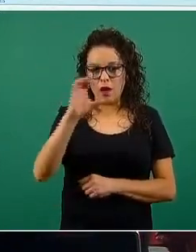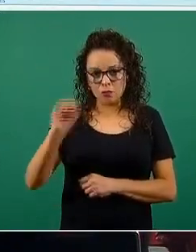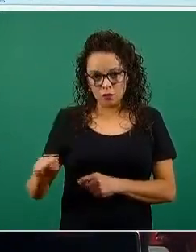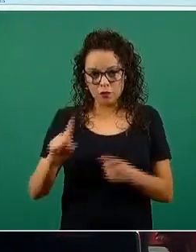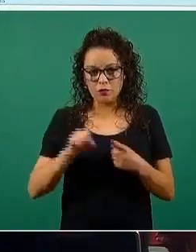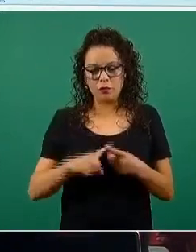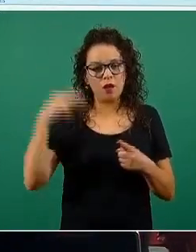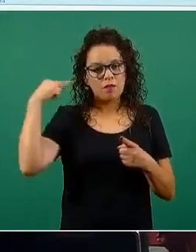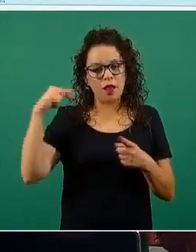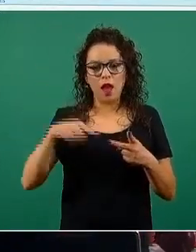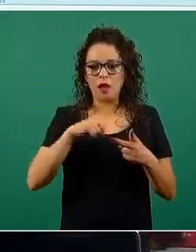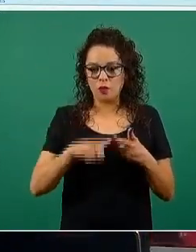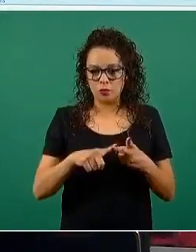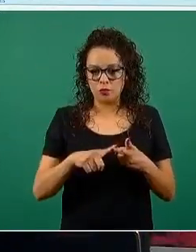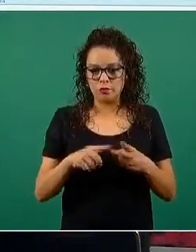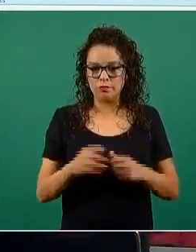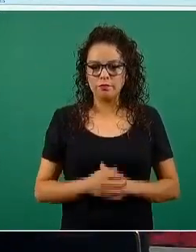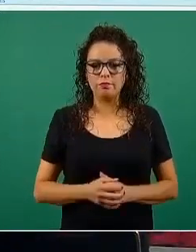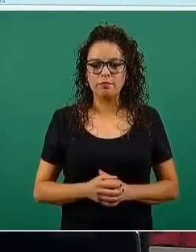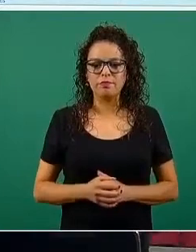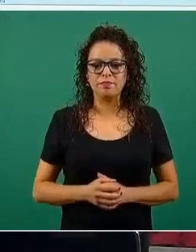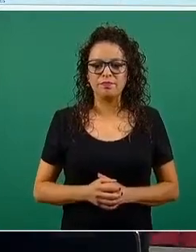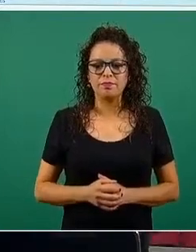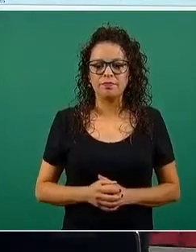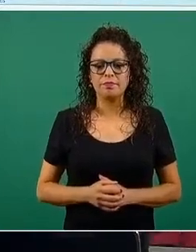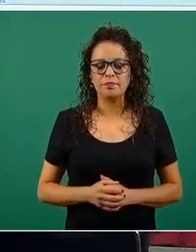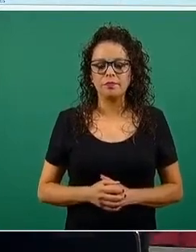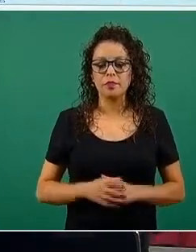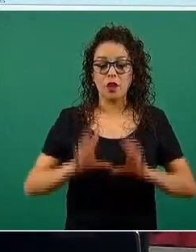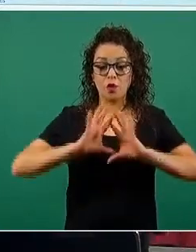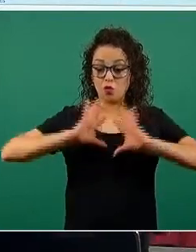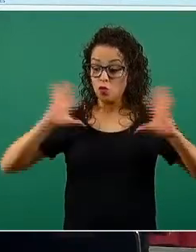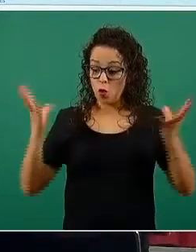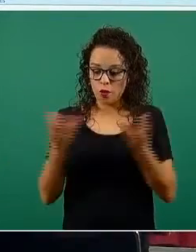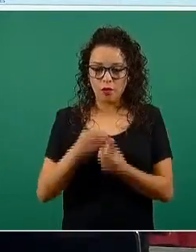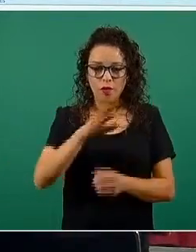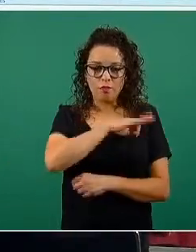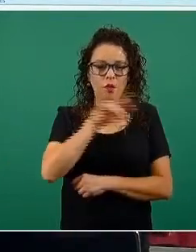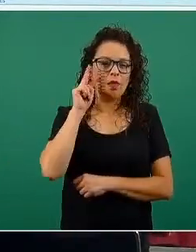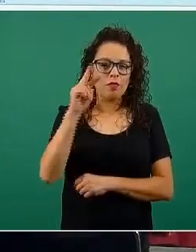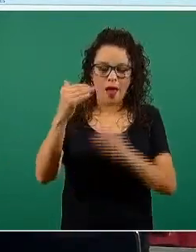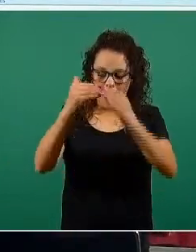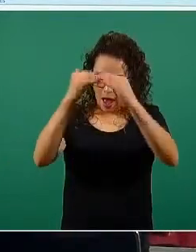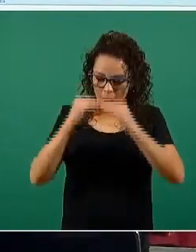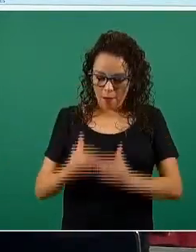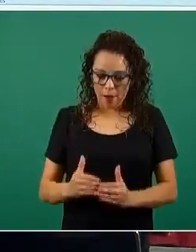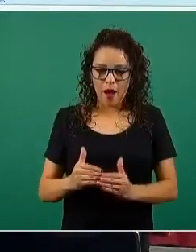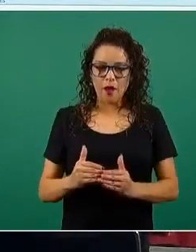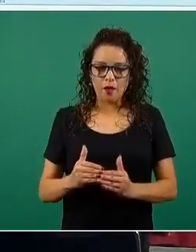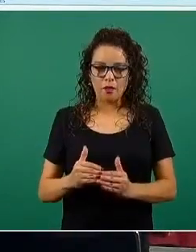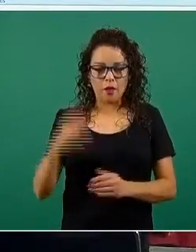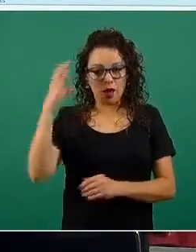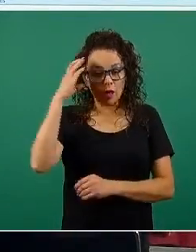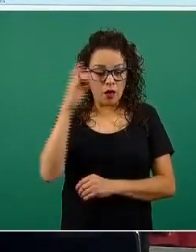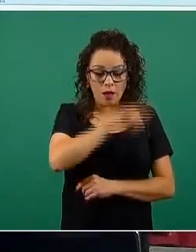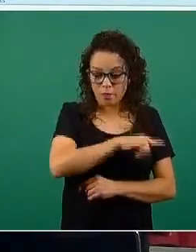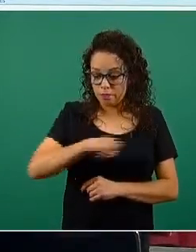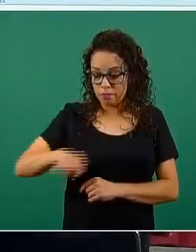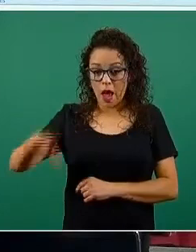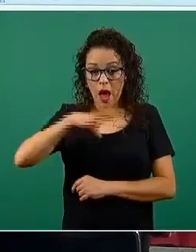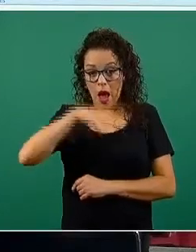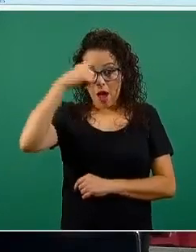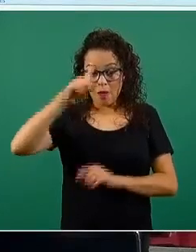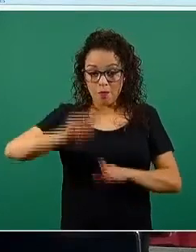Sur y Veracruz. Y abajo tienen el recuento total, el total de camas totales que se tienen en el país para